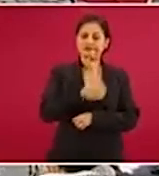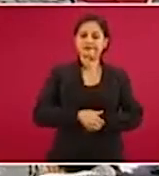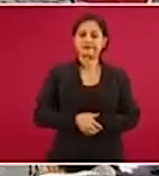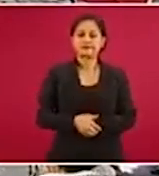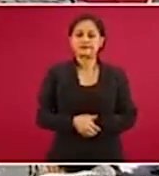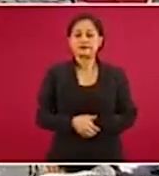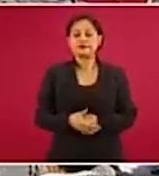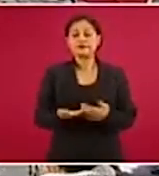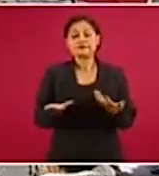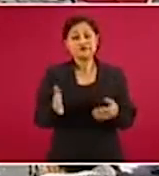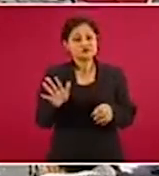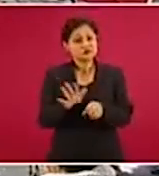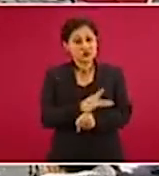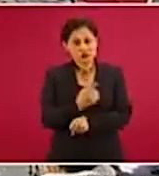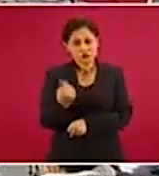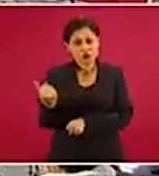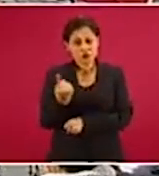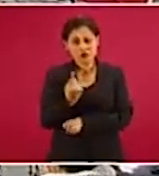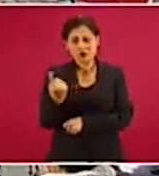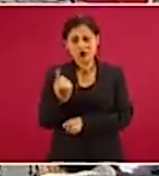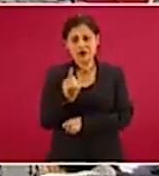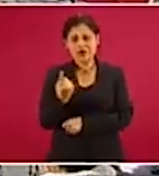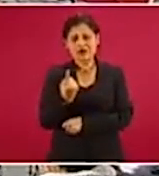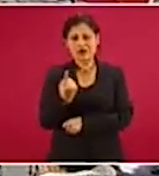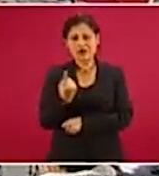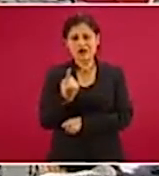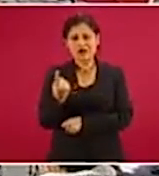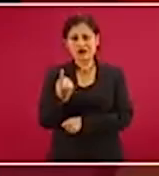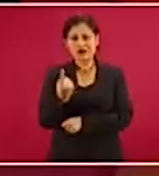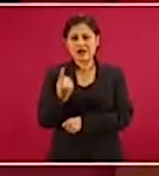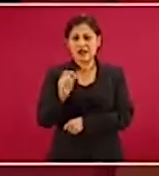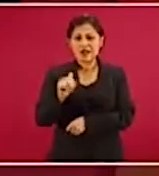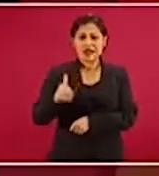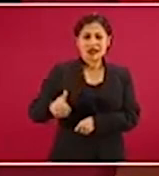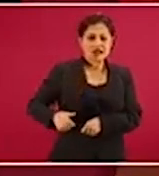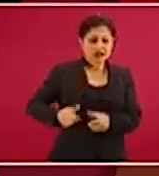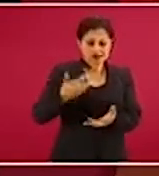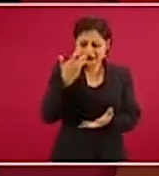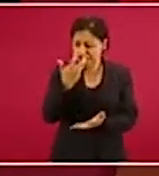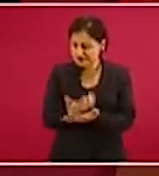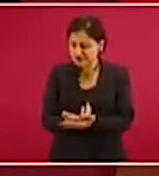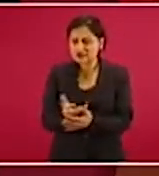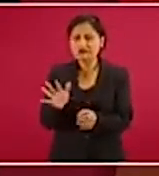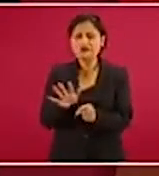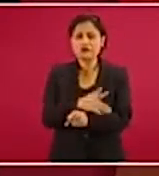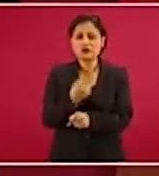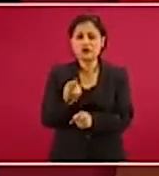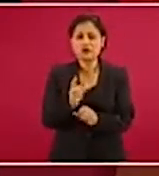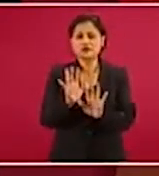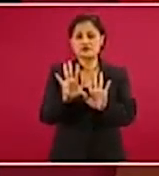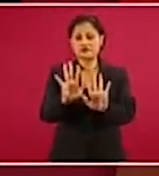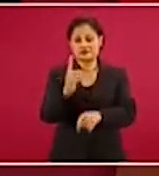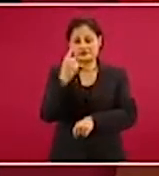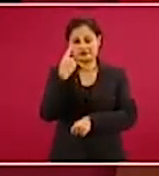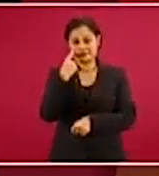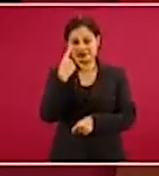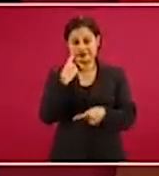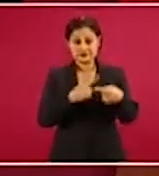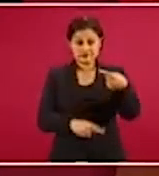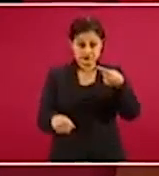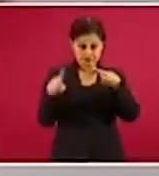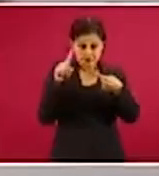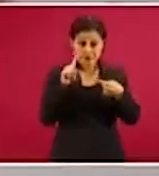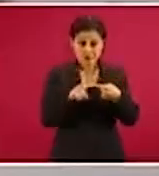factores contribuyentes a este accidente? En primer lugar, prácticas de operaciones,